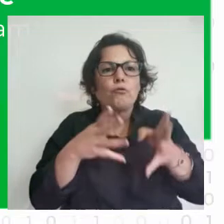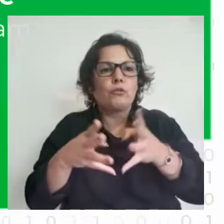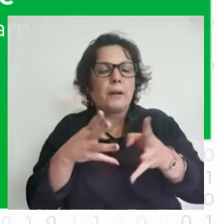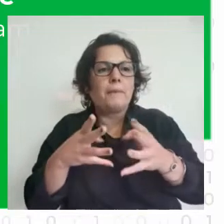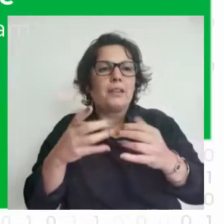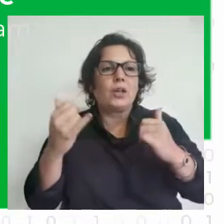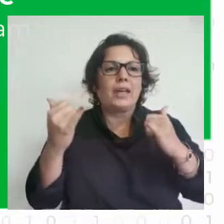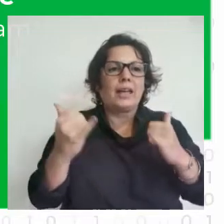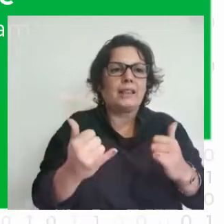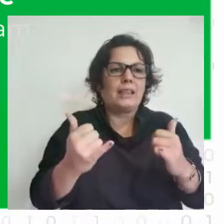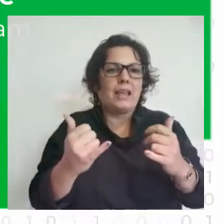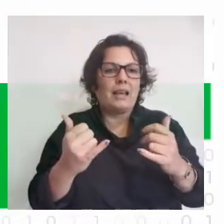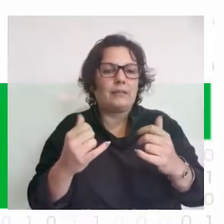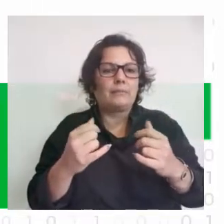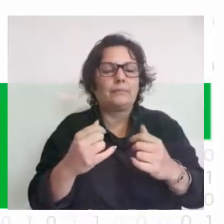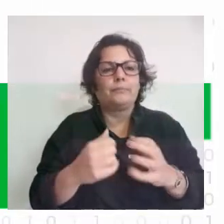de minuto en minuto.